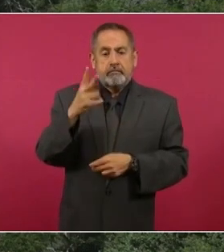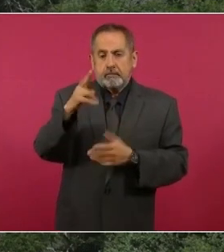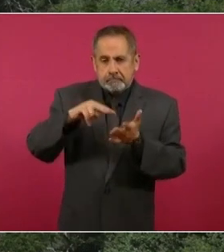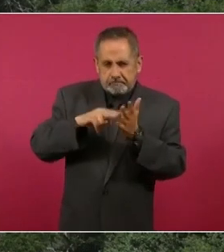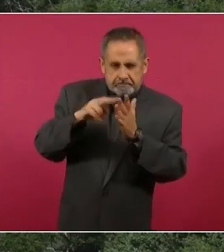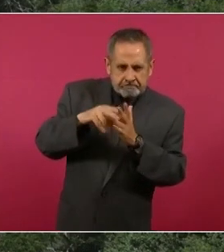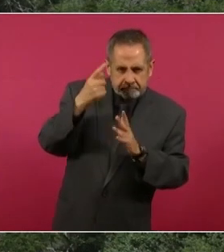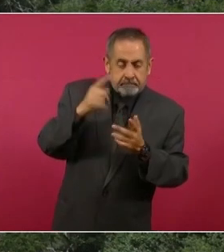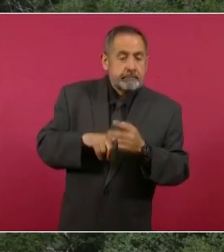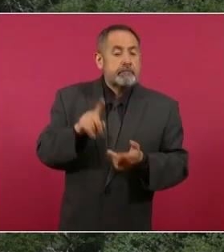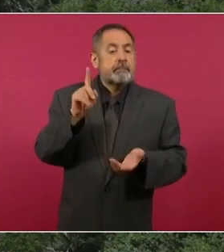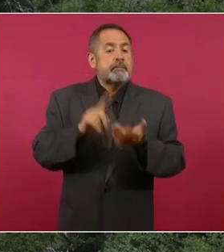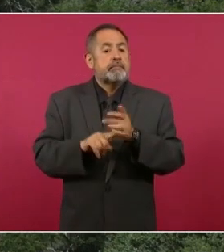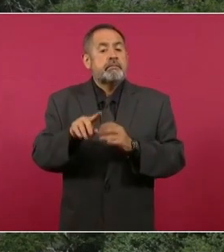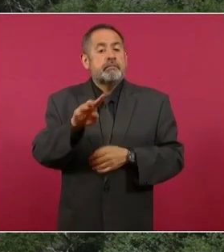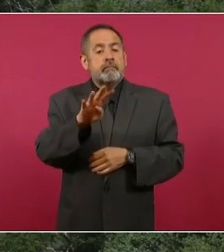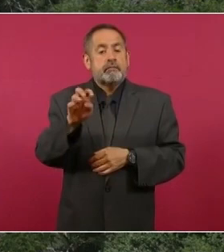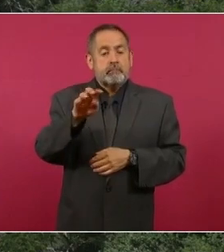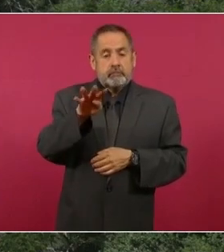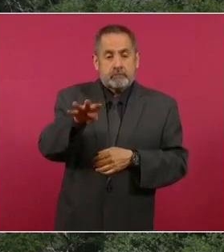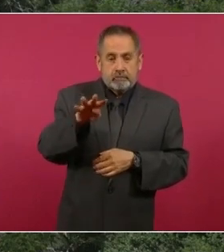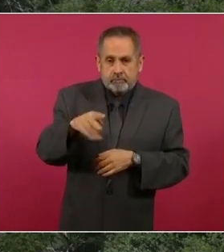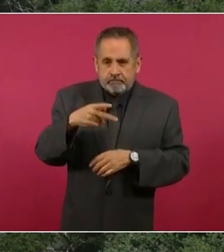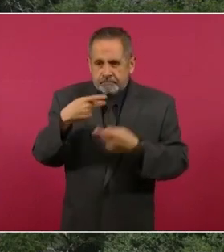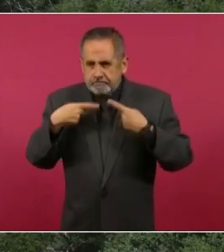trabajadores en sitios de trabajos directos.